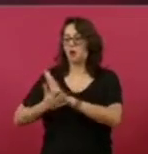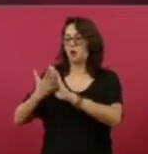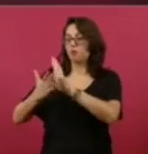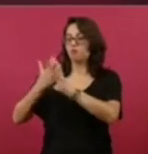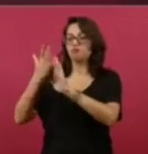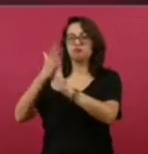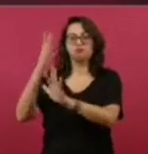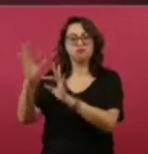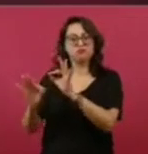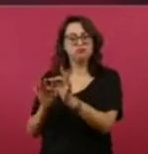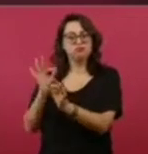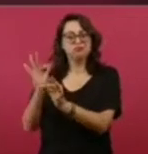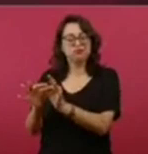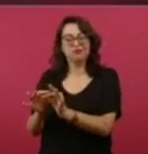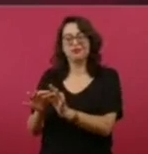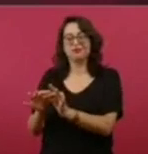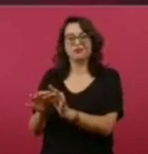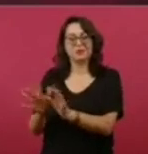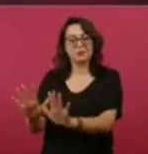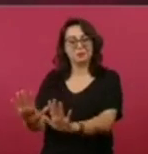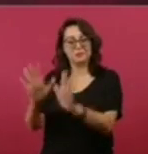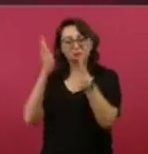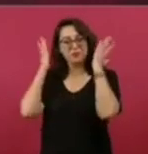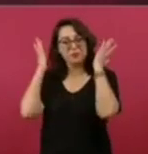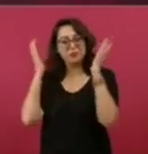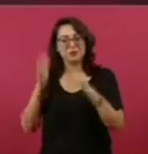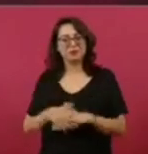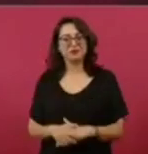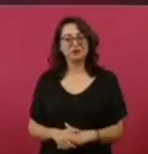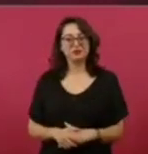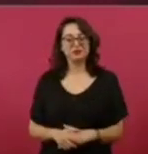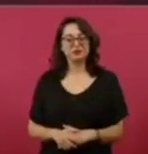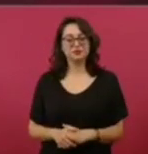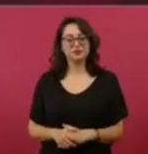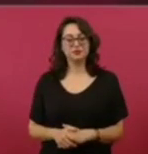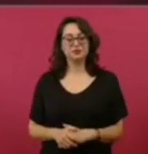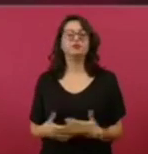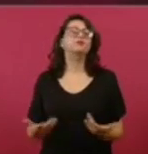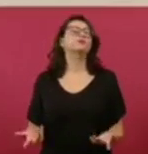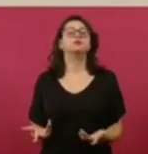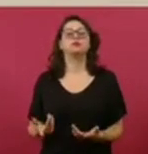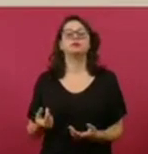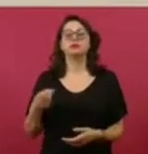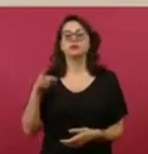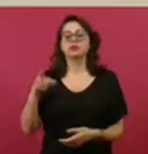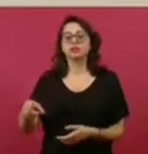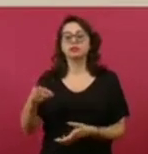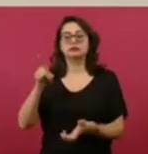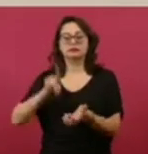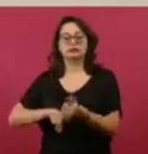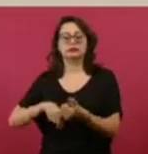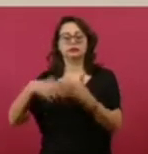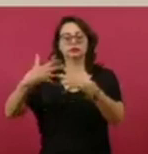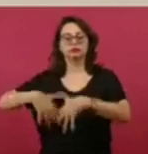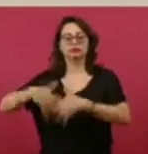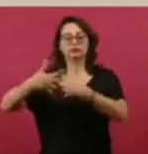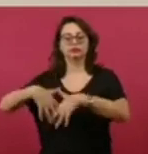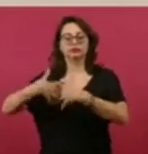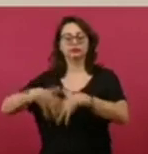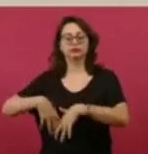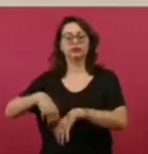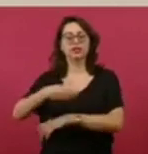Una refinería para procesar 340 mil barriles.